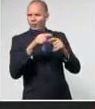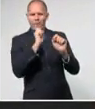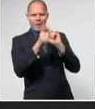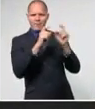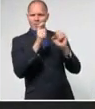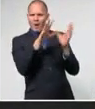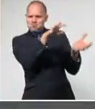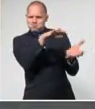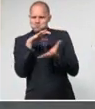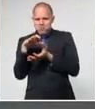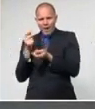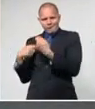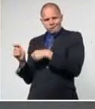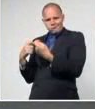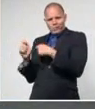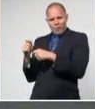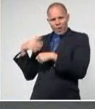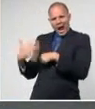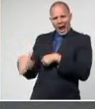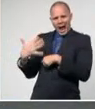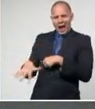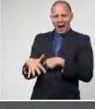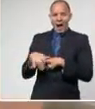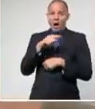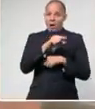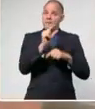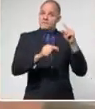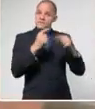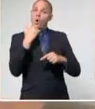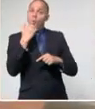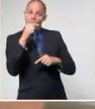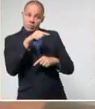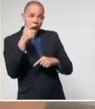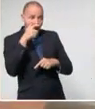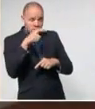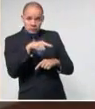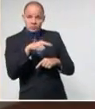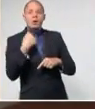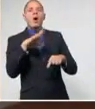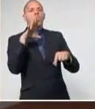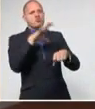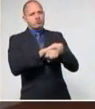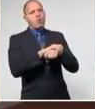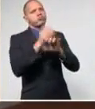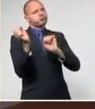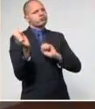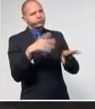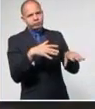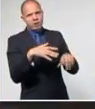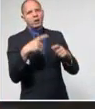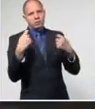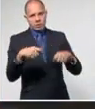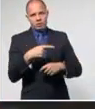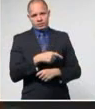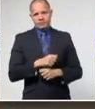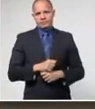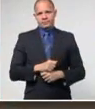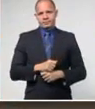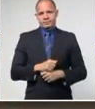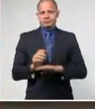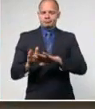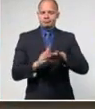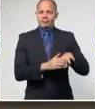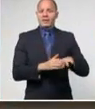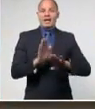para luego revenderlos a precios muy superiores a los establecidos, generando malestar y rechazo en la población. Camagüey